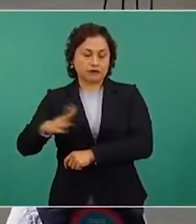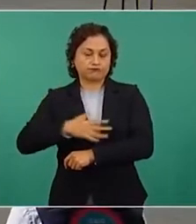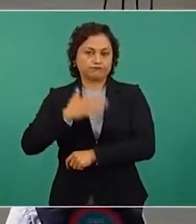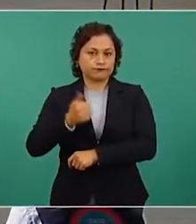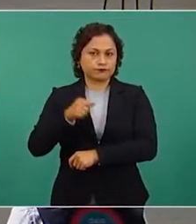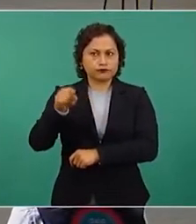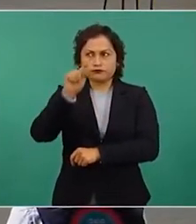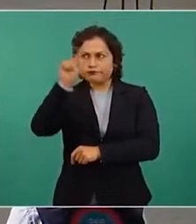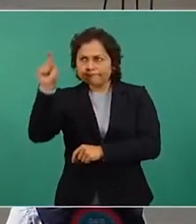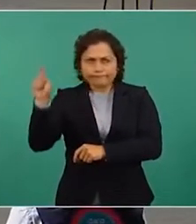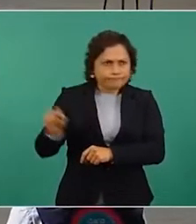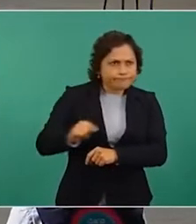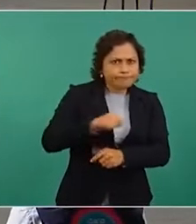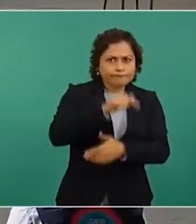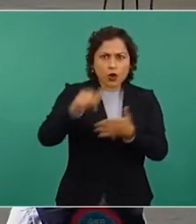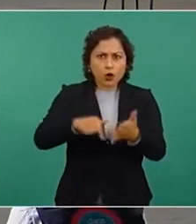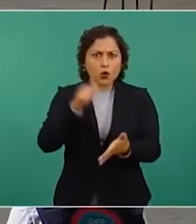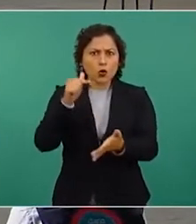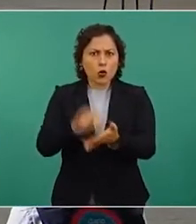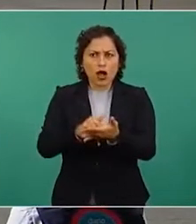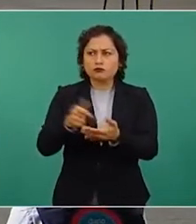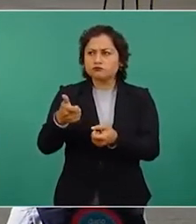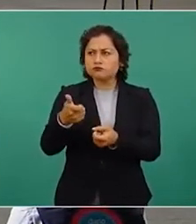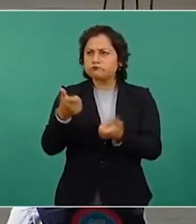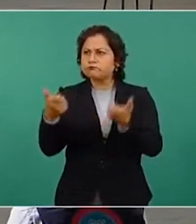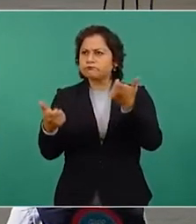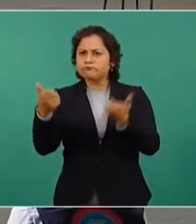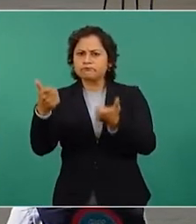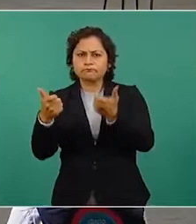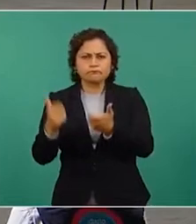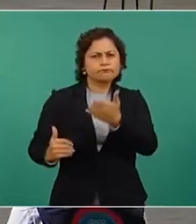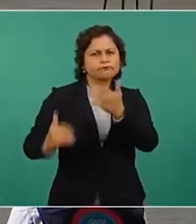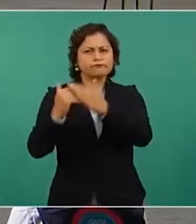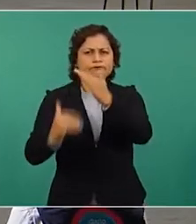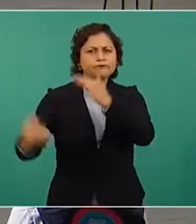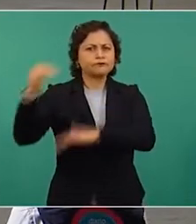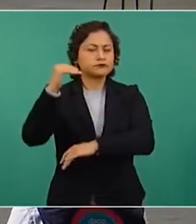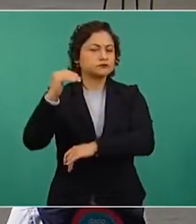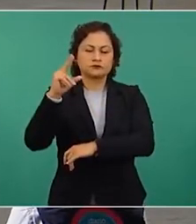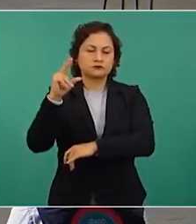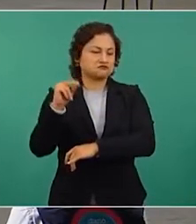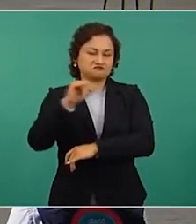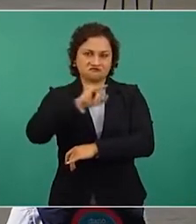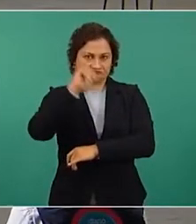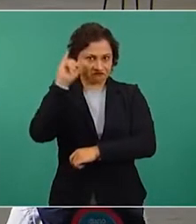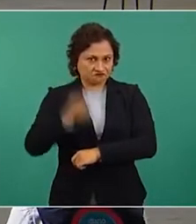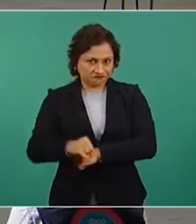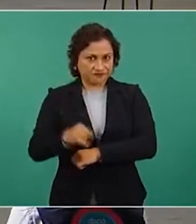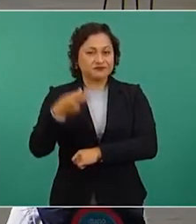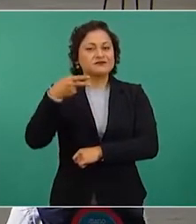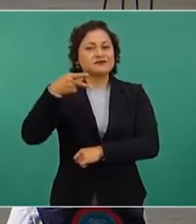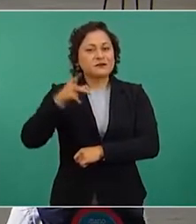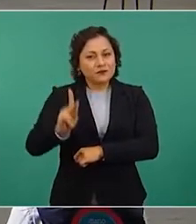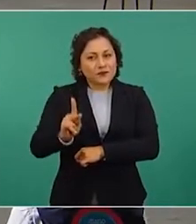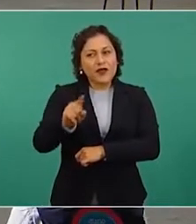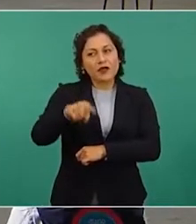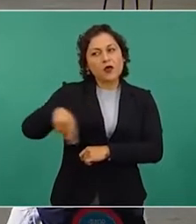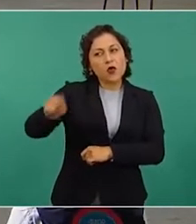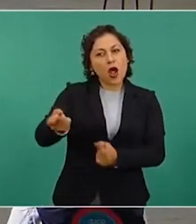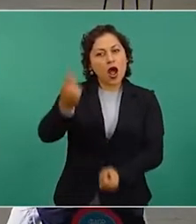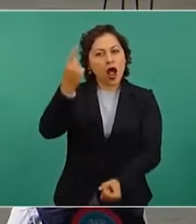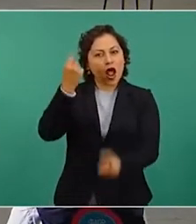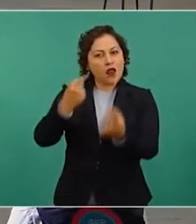nunca pasan del precio máximo. Esto, por supuesto, fue aprovechado por la oposición que, sin verificar,